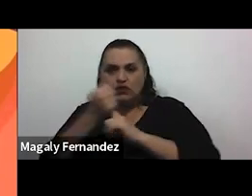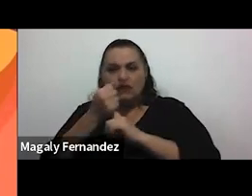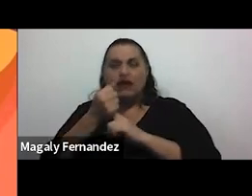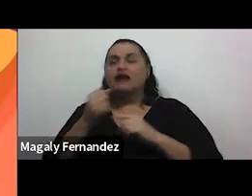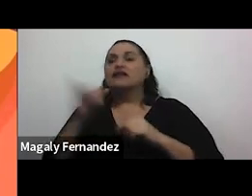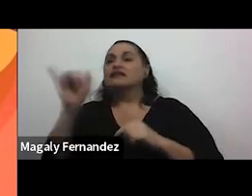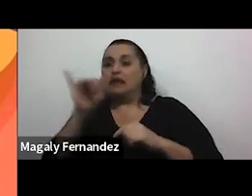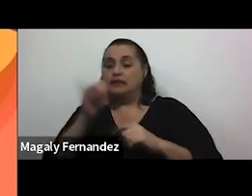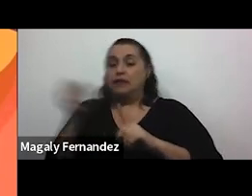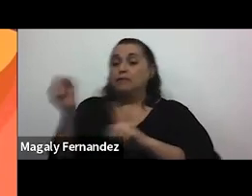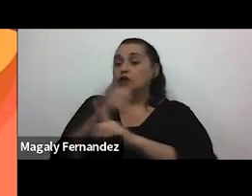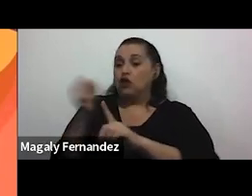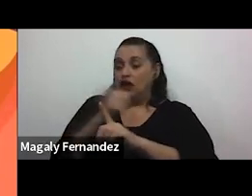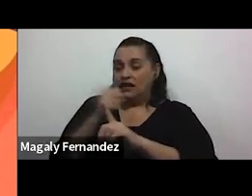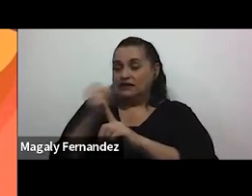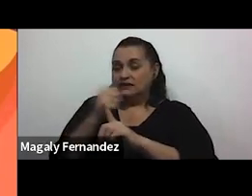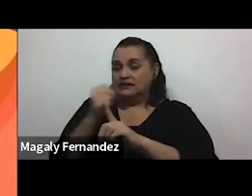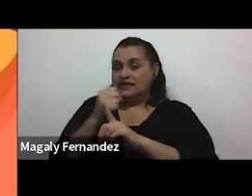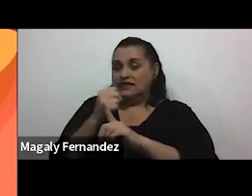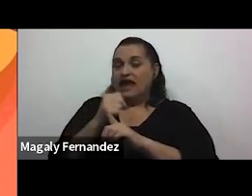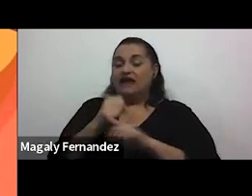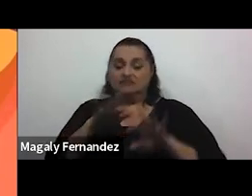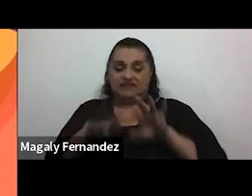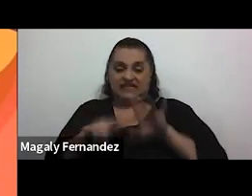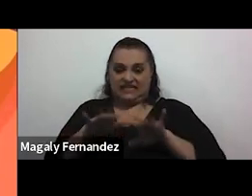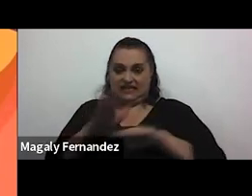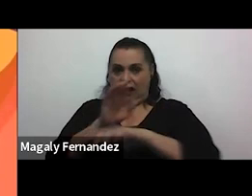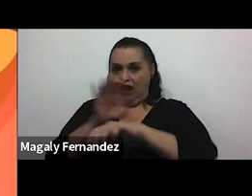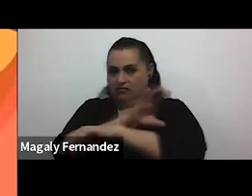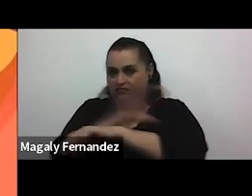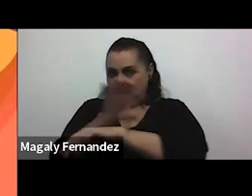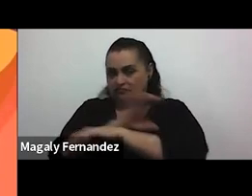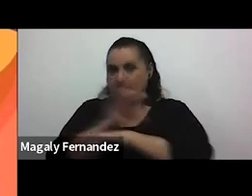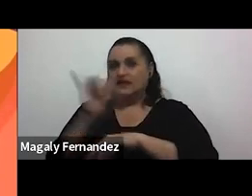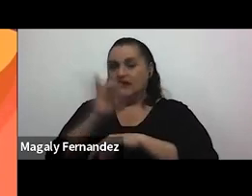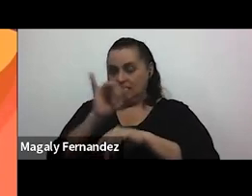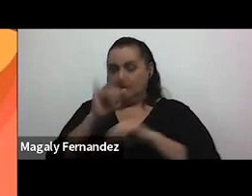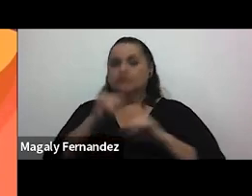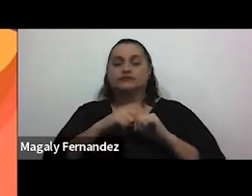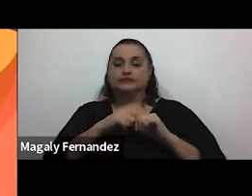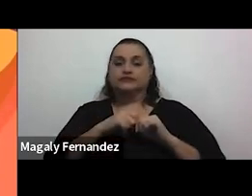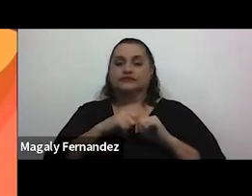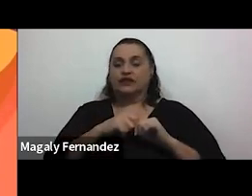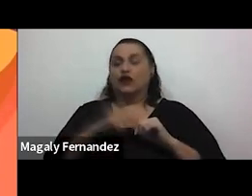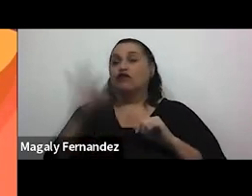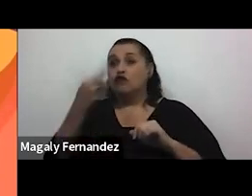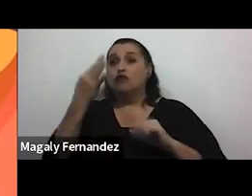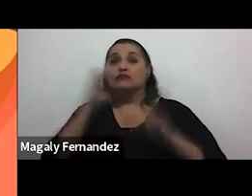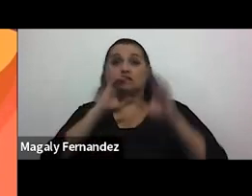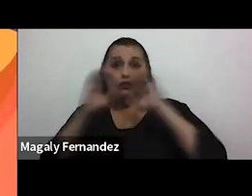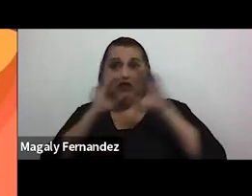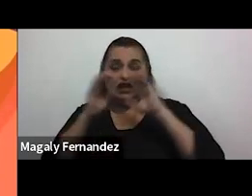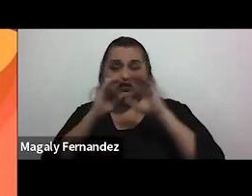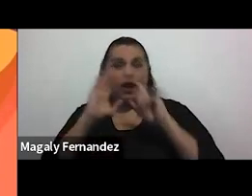incluso violencia digital que se ejerce por medio de las los medios de comunicación por ejemplo